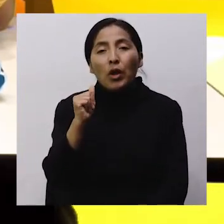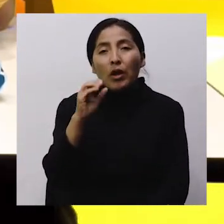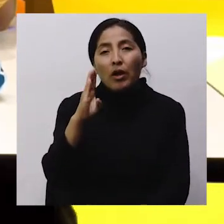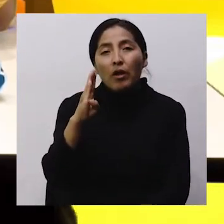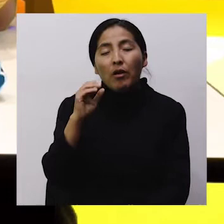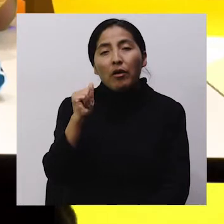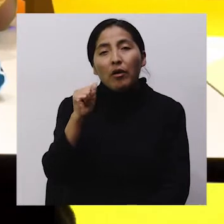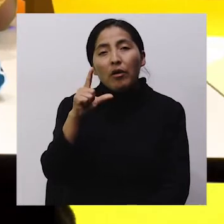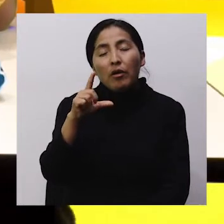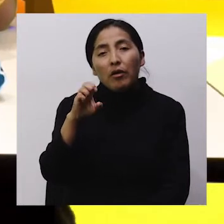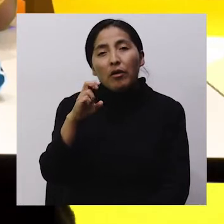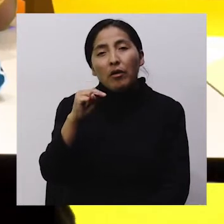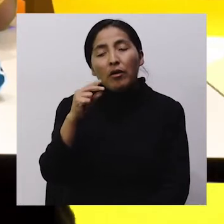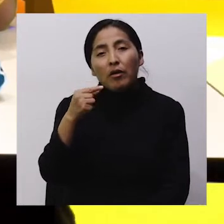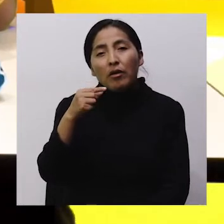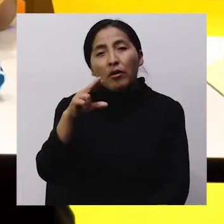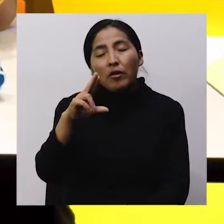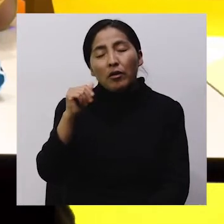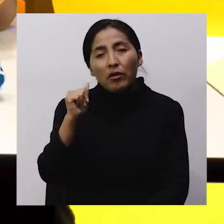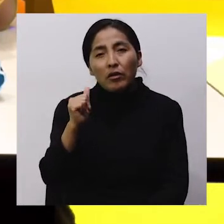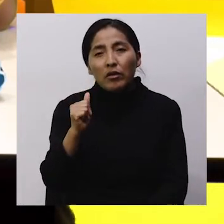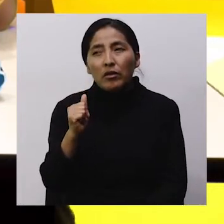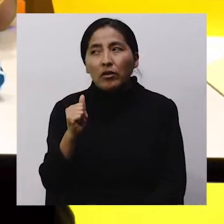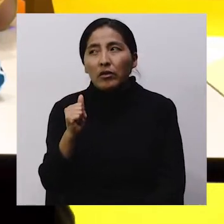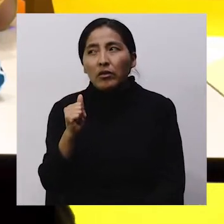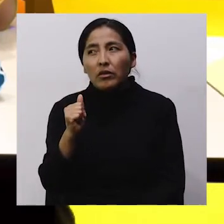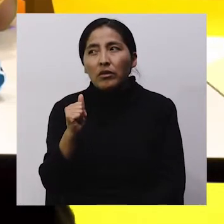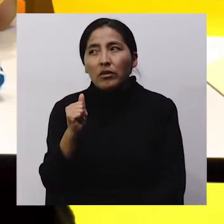A ver